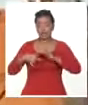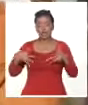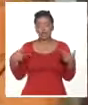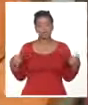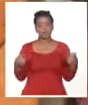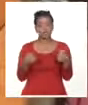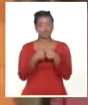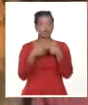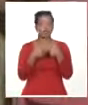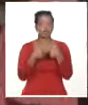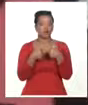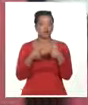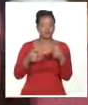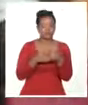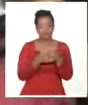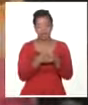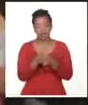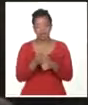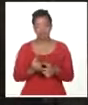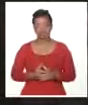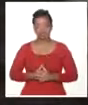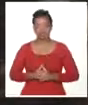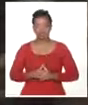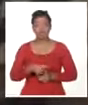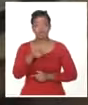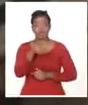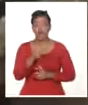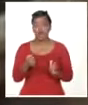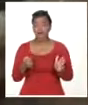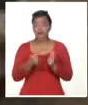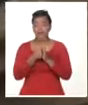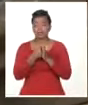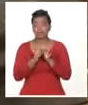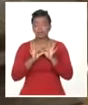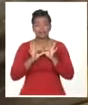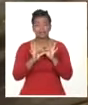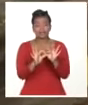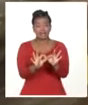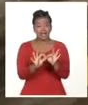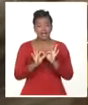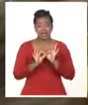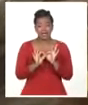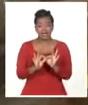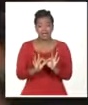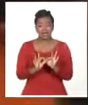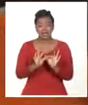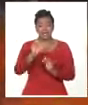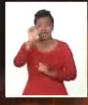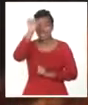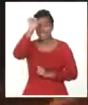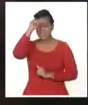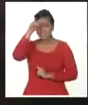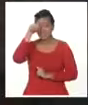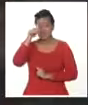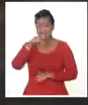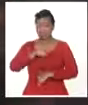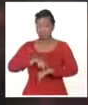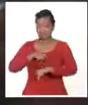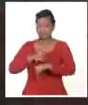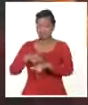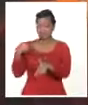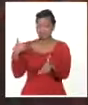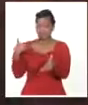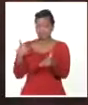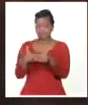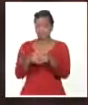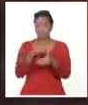y descarrilaron. Este ha sido uno de los accidentes ferroviarios más letales de la India en décadas. El primer